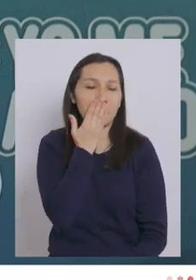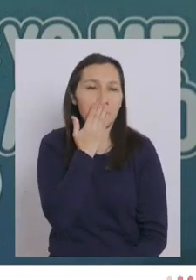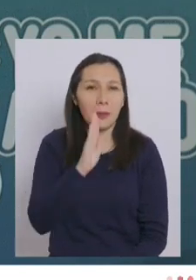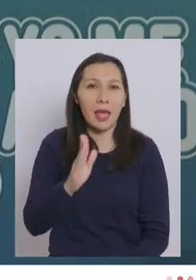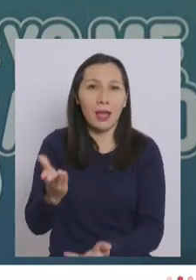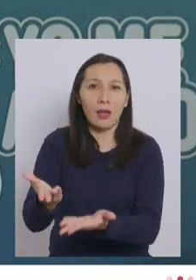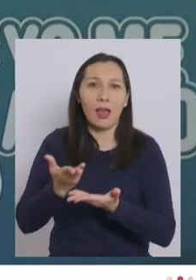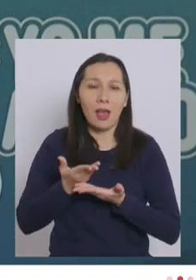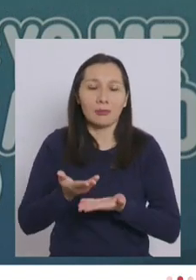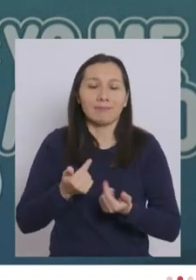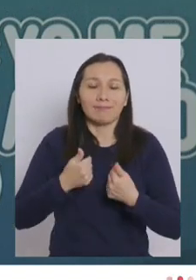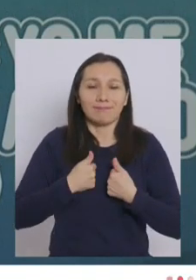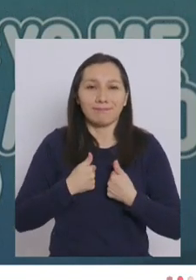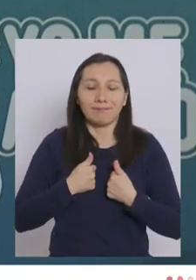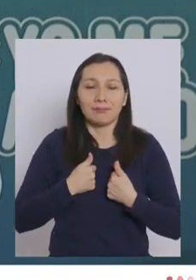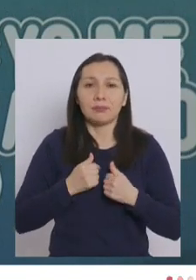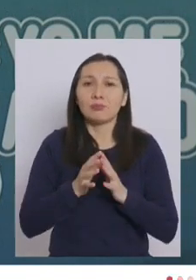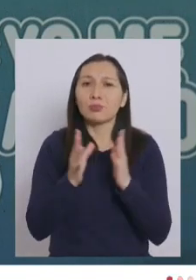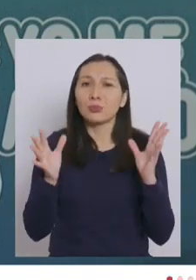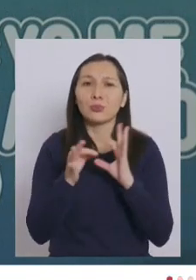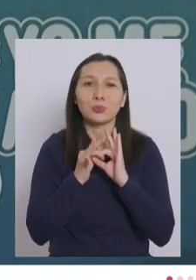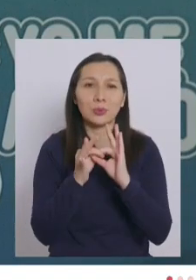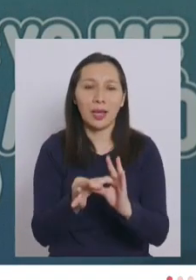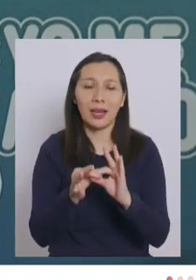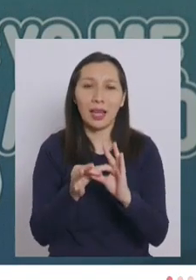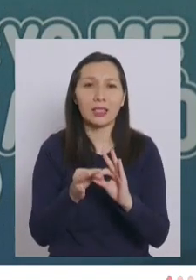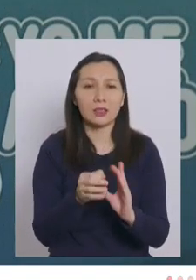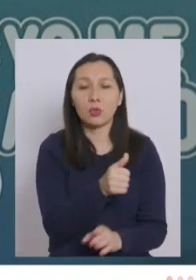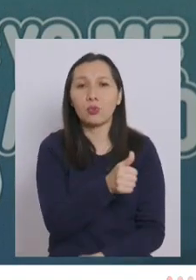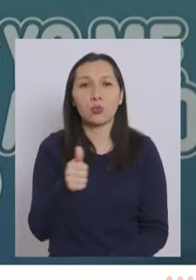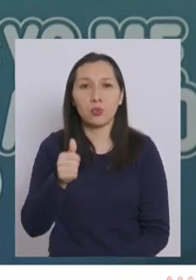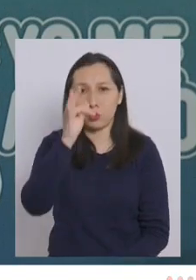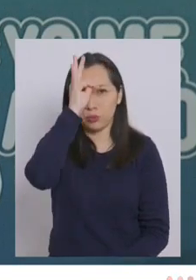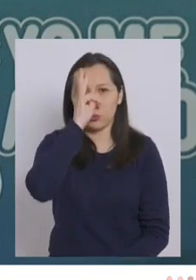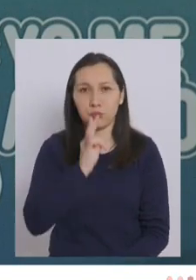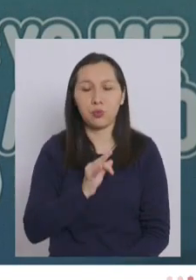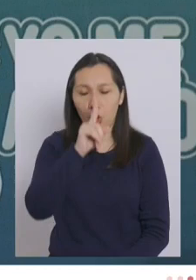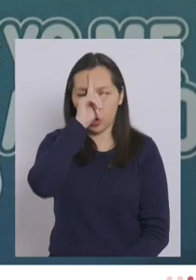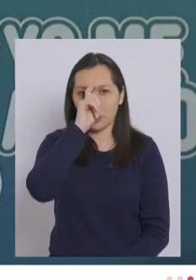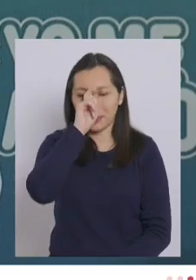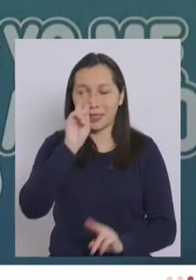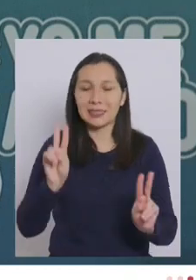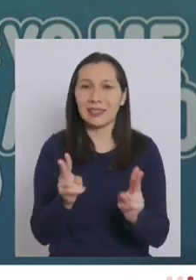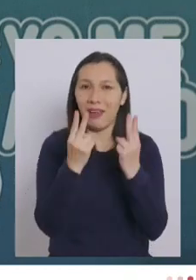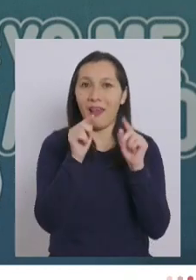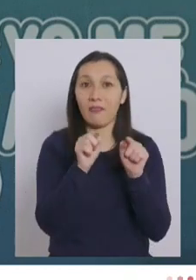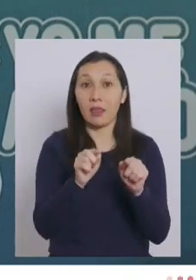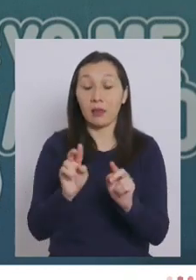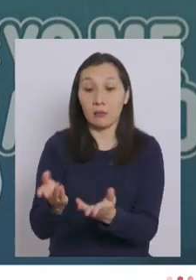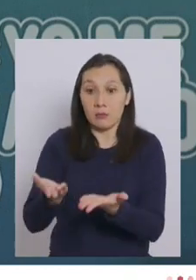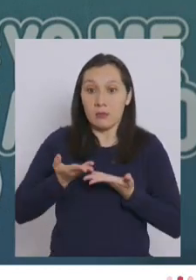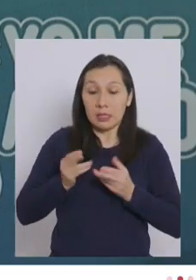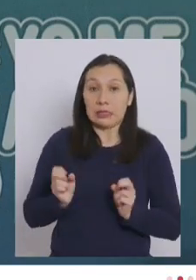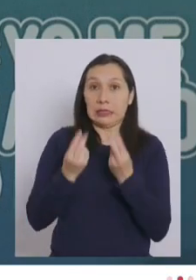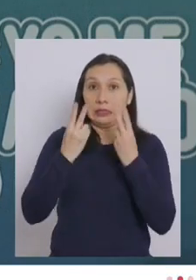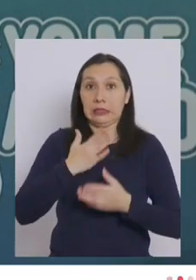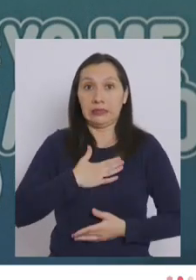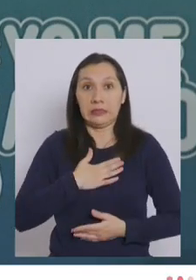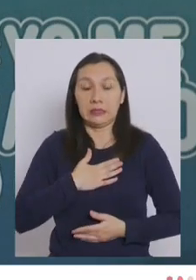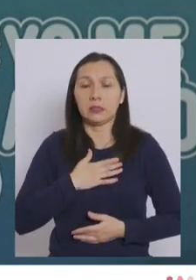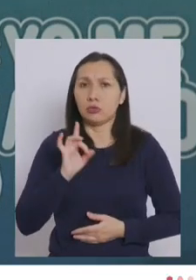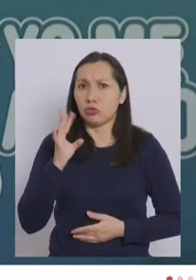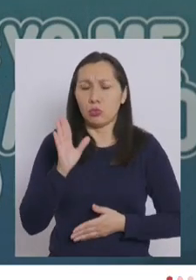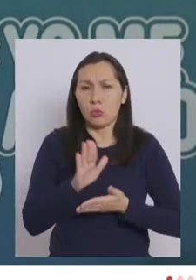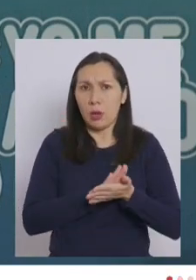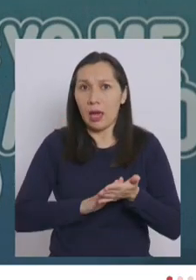que me pudo pasar. Muy agradecida a todos los funcionarios del Hospital El Salvador. Me salvaron la vida. Son un